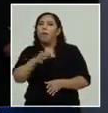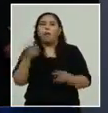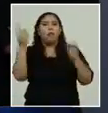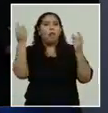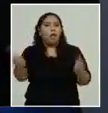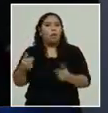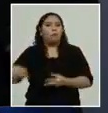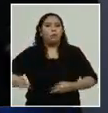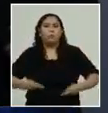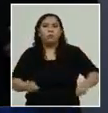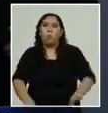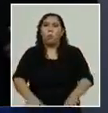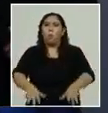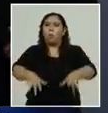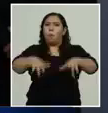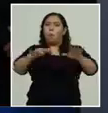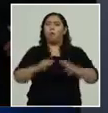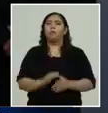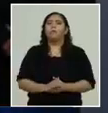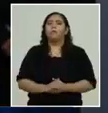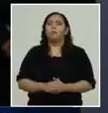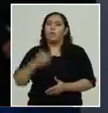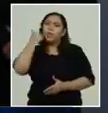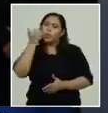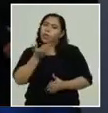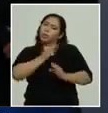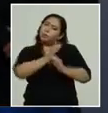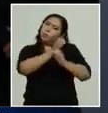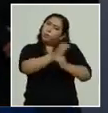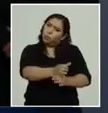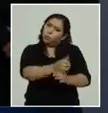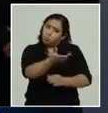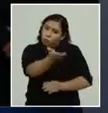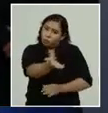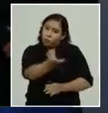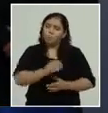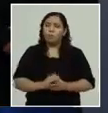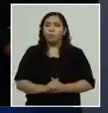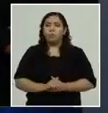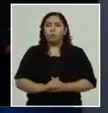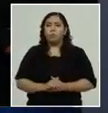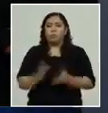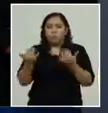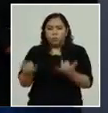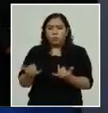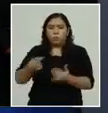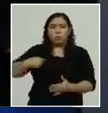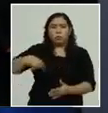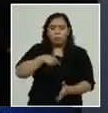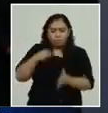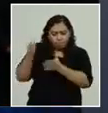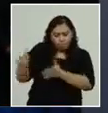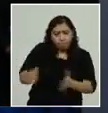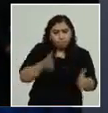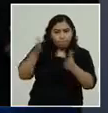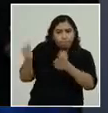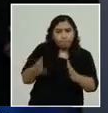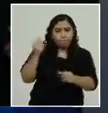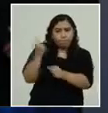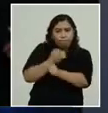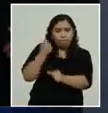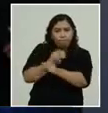protegidos. Y se está haciendo una tarea también especial de inteligencia para poder salvaguardar esta operación.